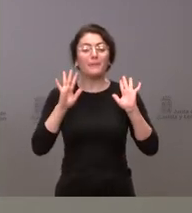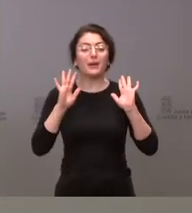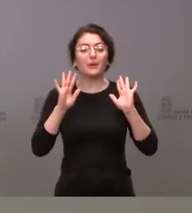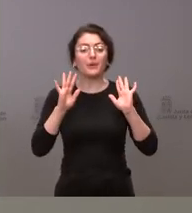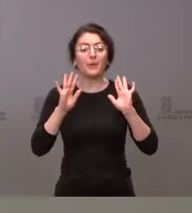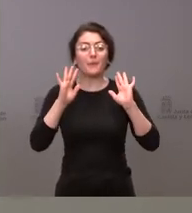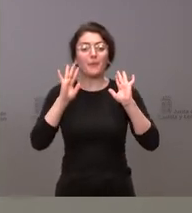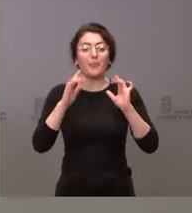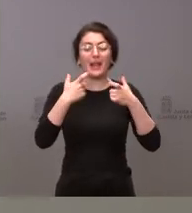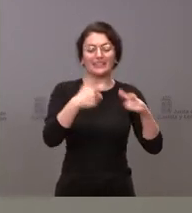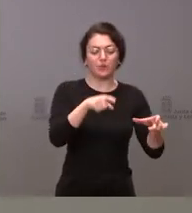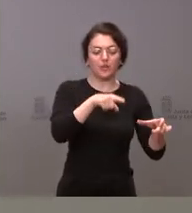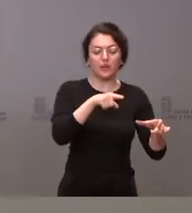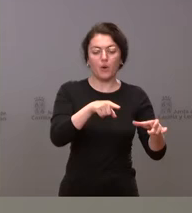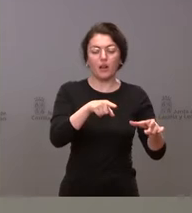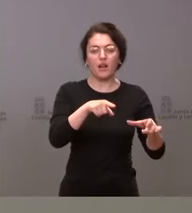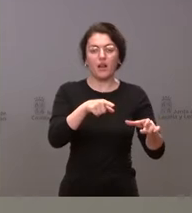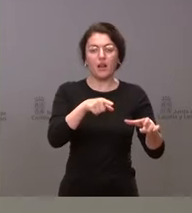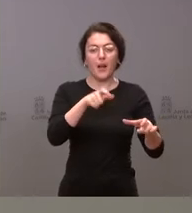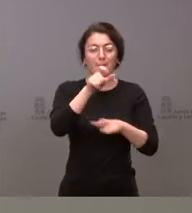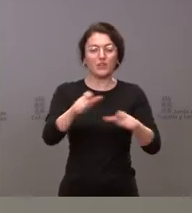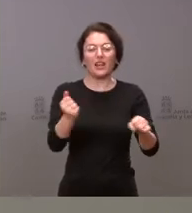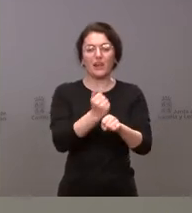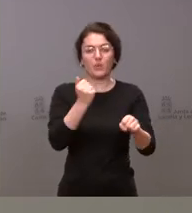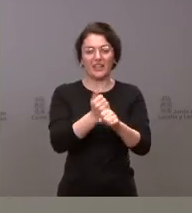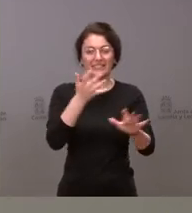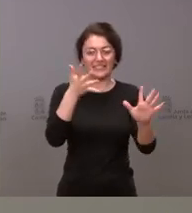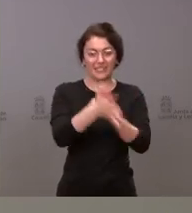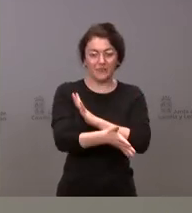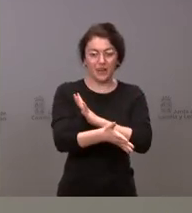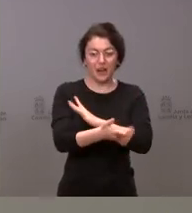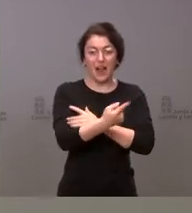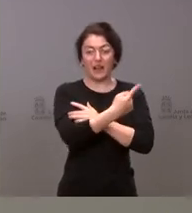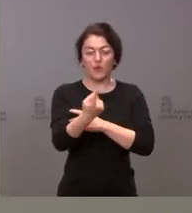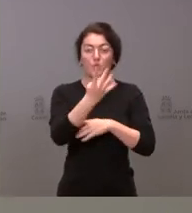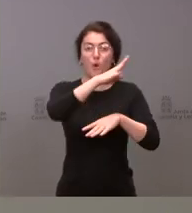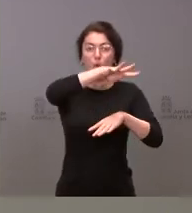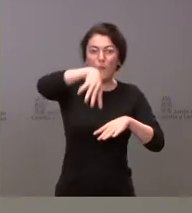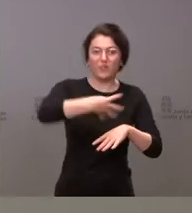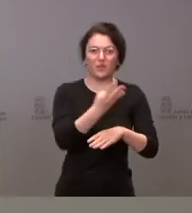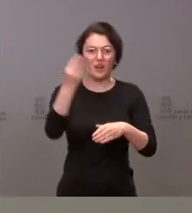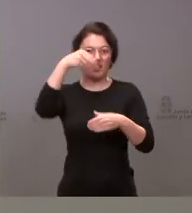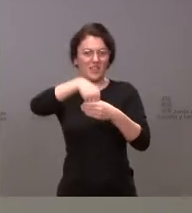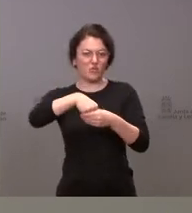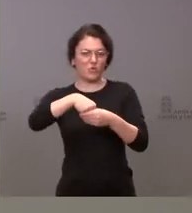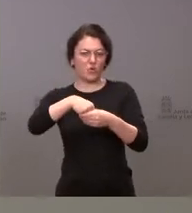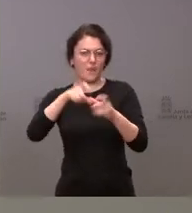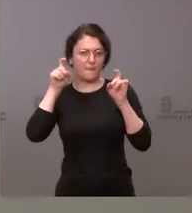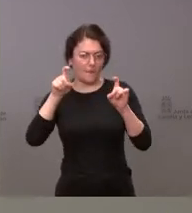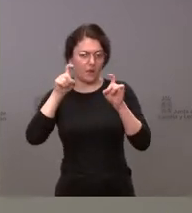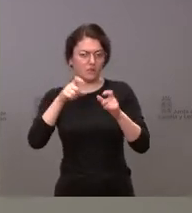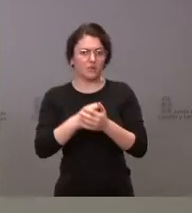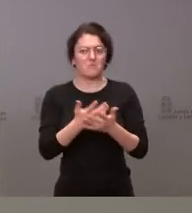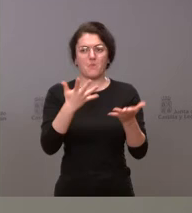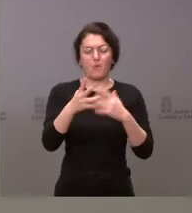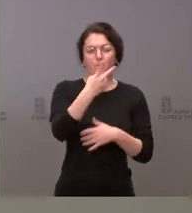categoría es una categoría del personal laboral y tiene que tener cada unidad cuatro horas del cuerpo de maestros. Estamos hablando de, bueno, en torno a unos 200, 300